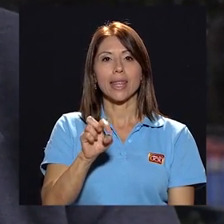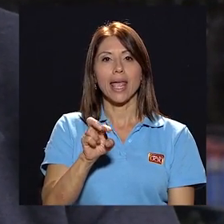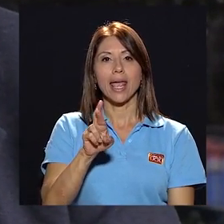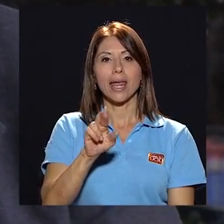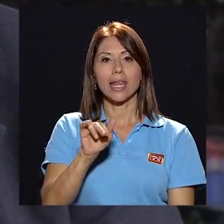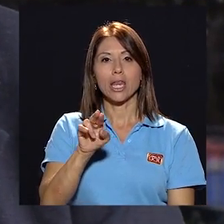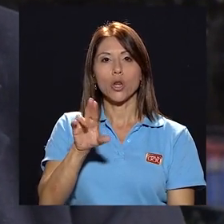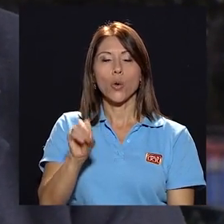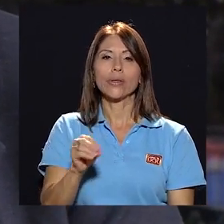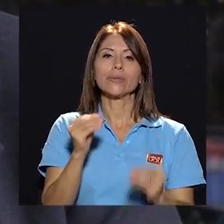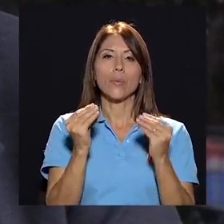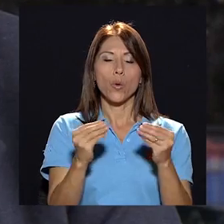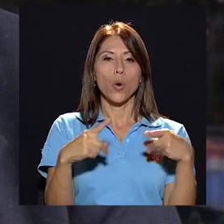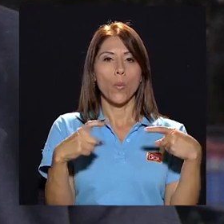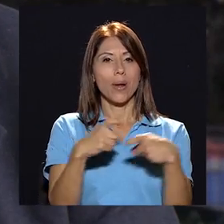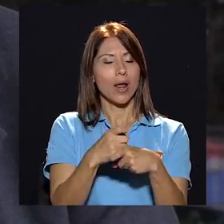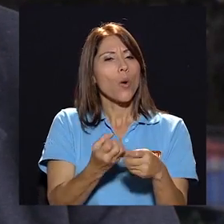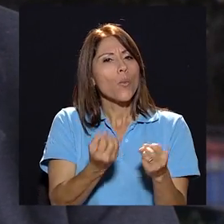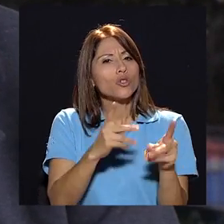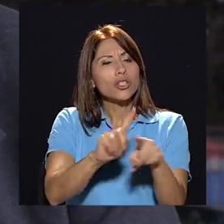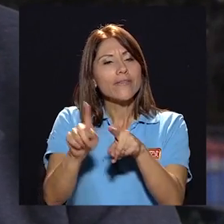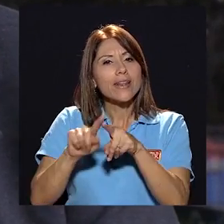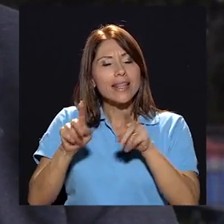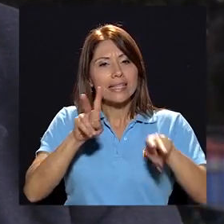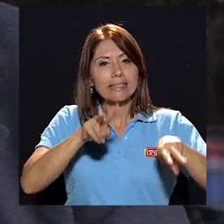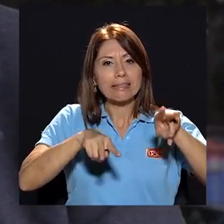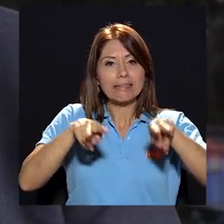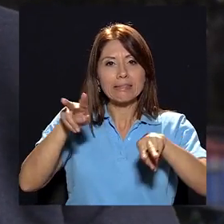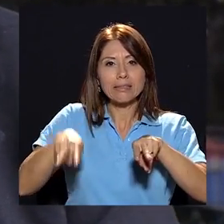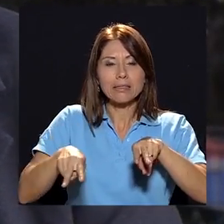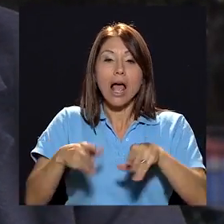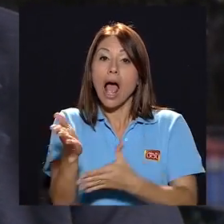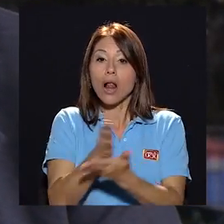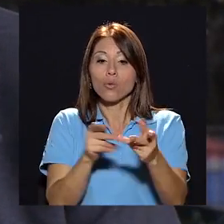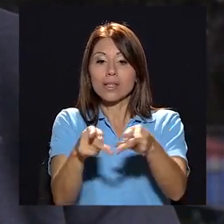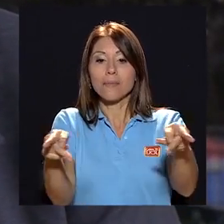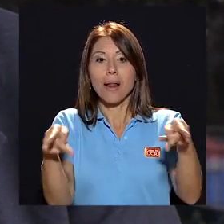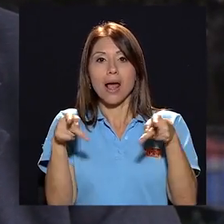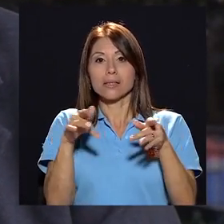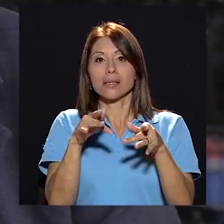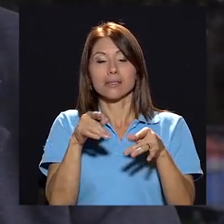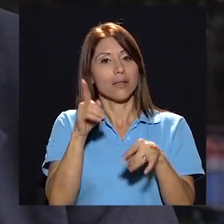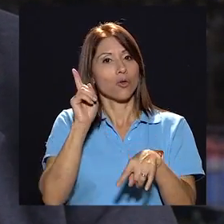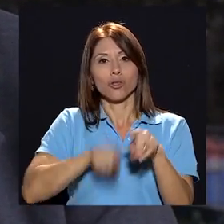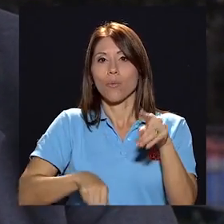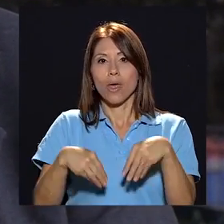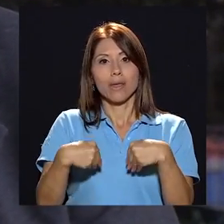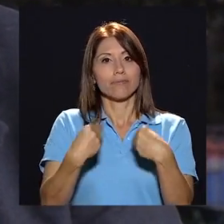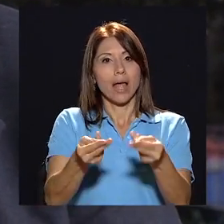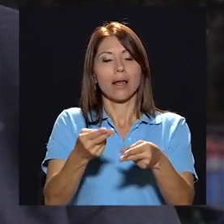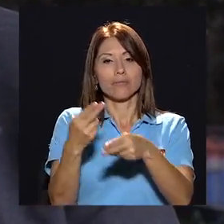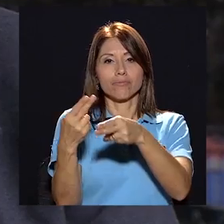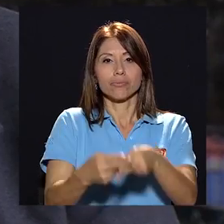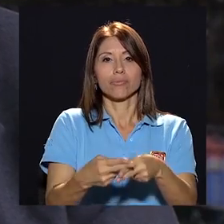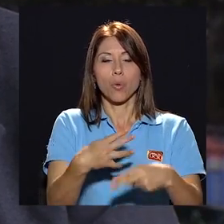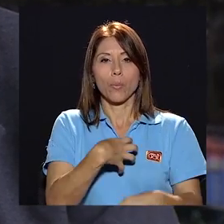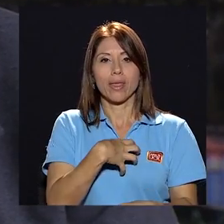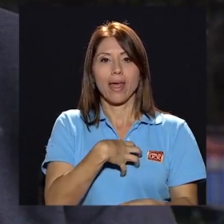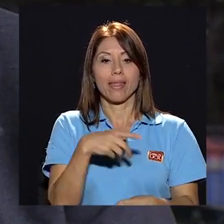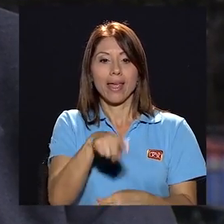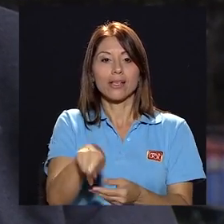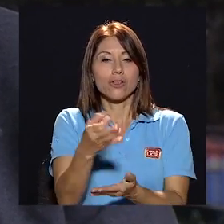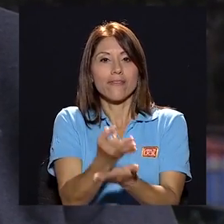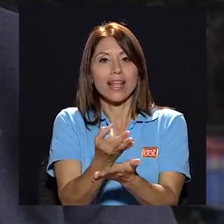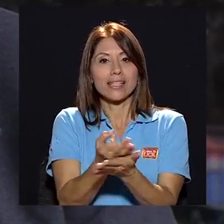complejo. Hay muchas variables y, por ejemplo, hay plazas que rotundamente no se pueden dar en propiedad. Son las plazas que